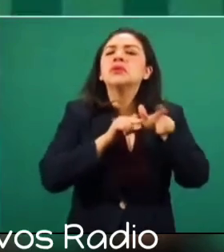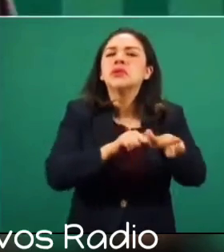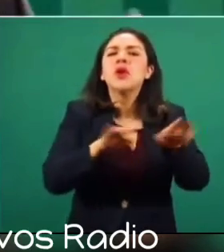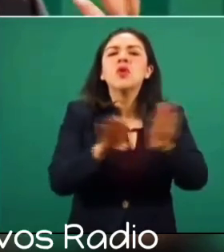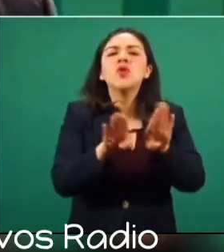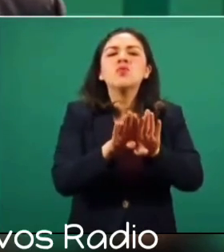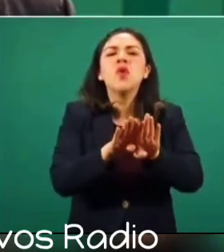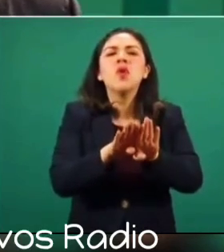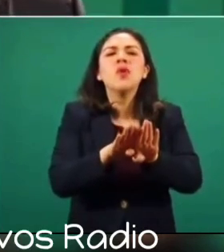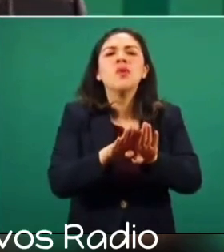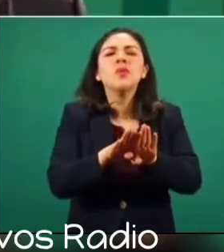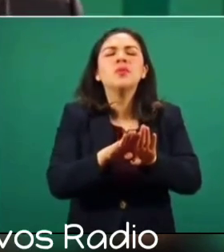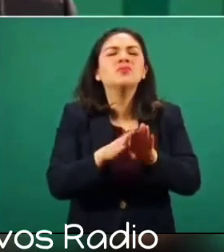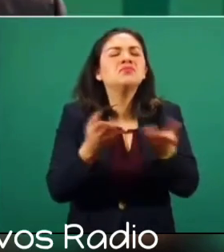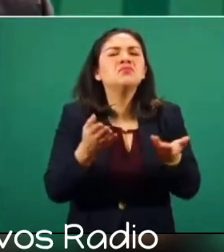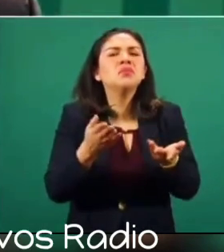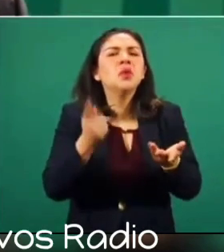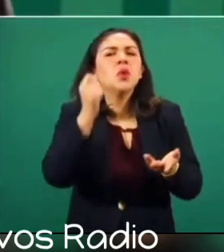el que